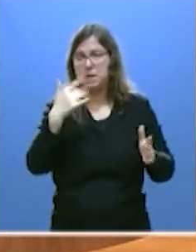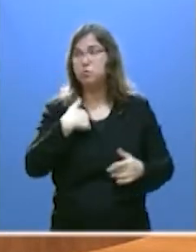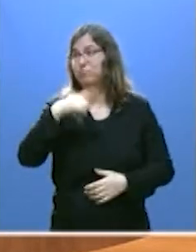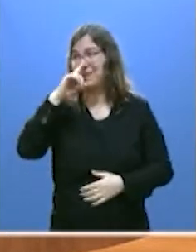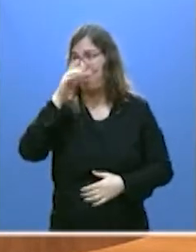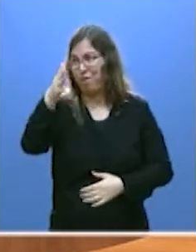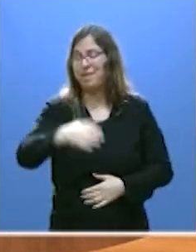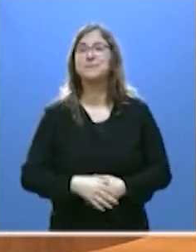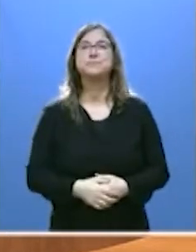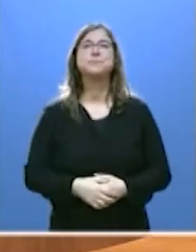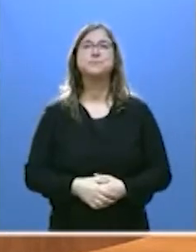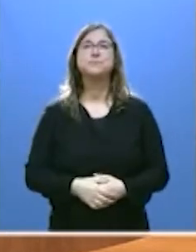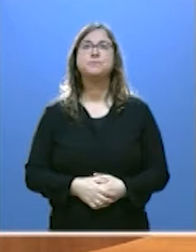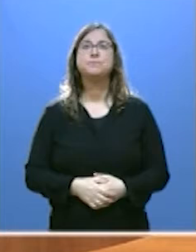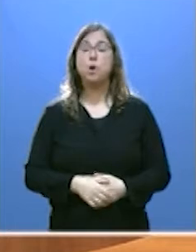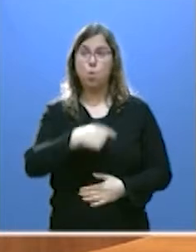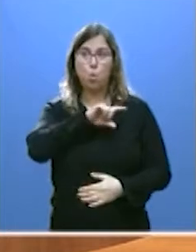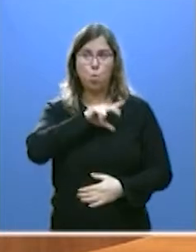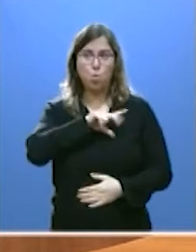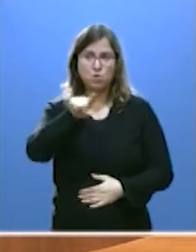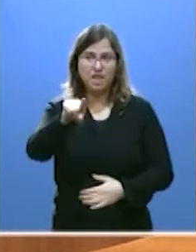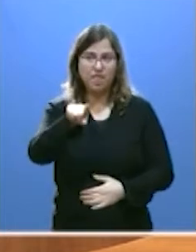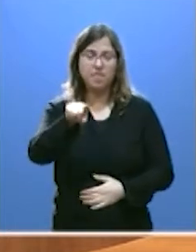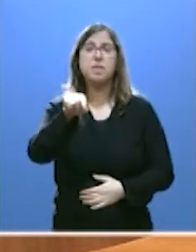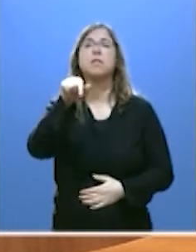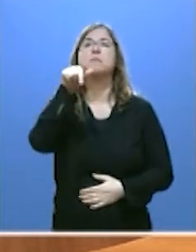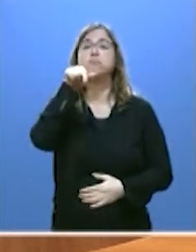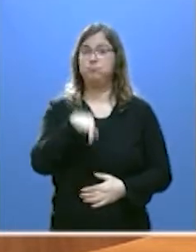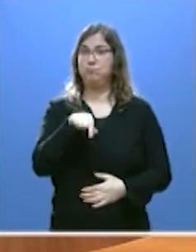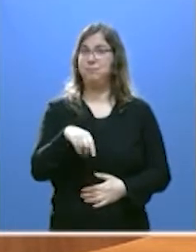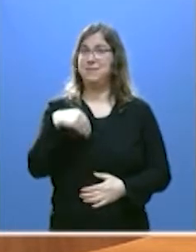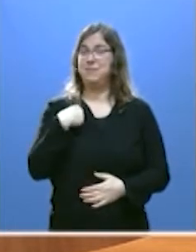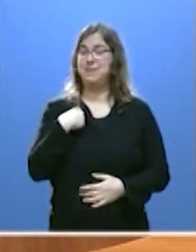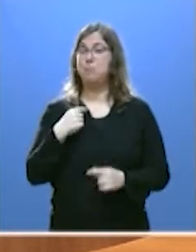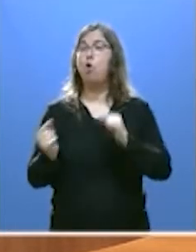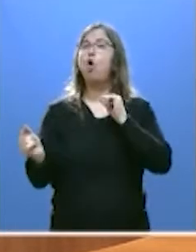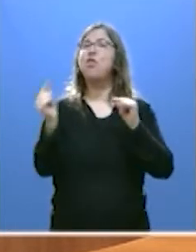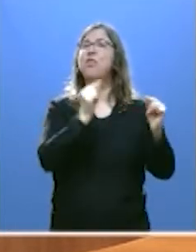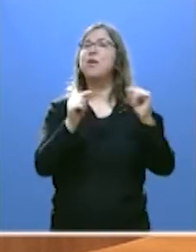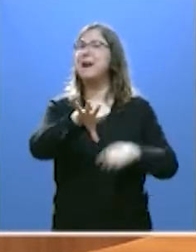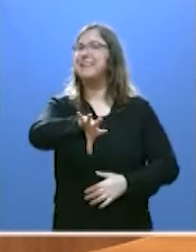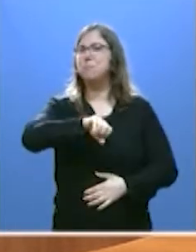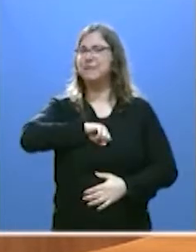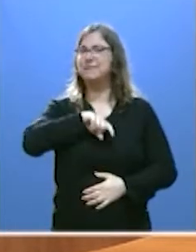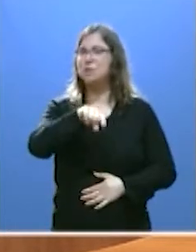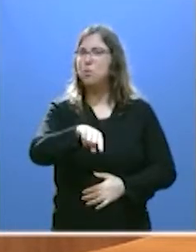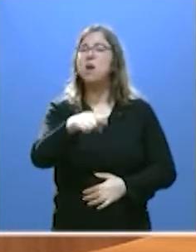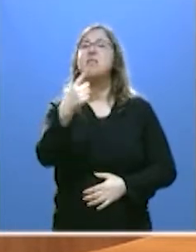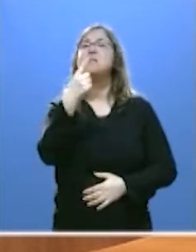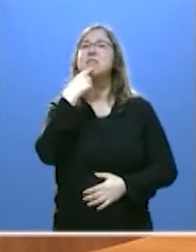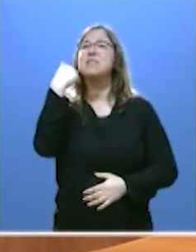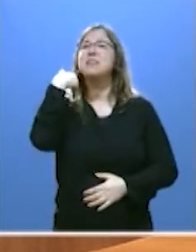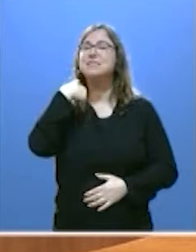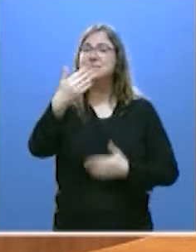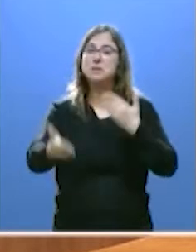recordar. Usted aquí en el debate de investidura ya dijo que iba a presentar